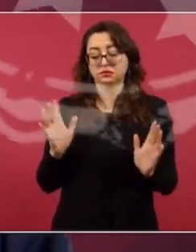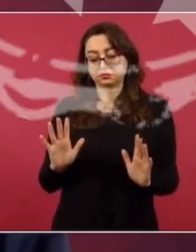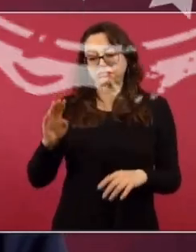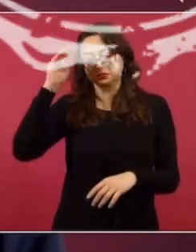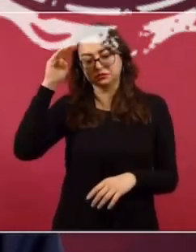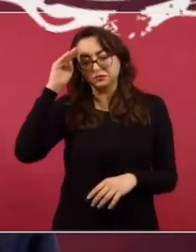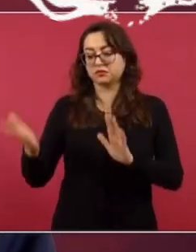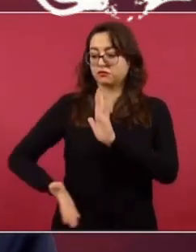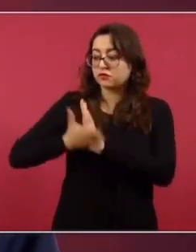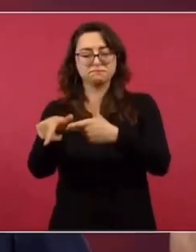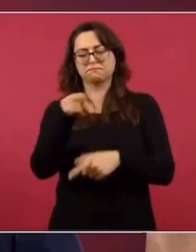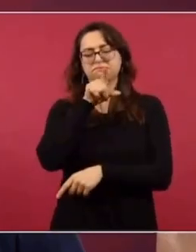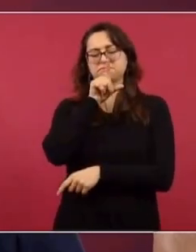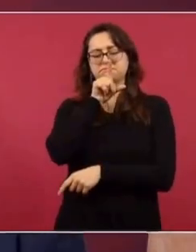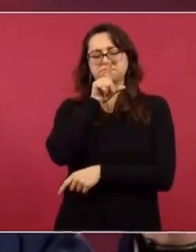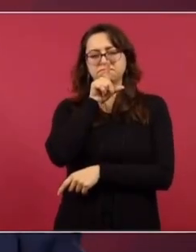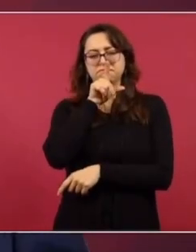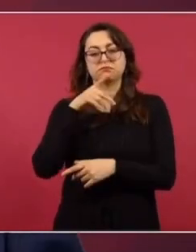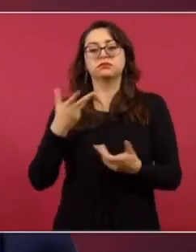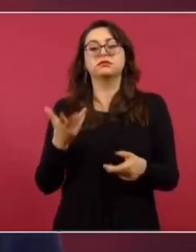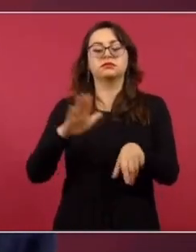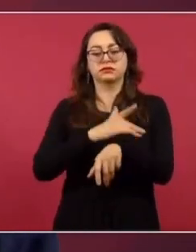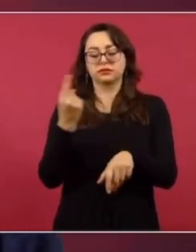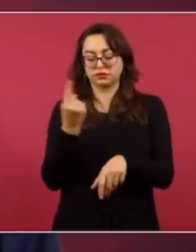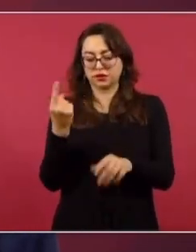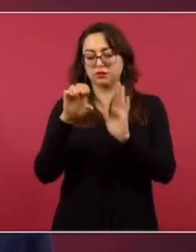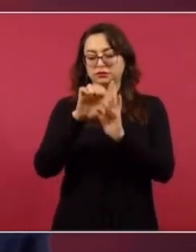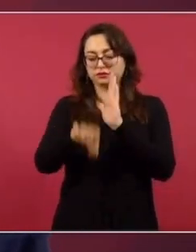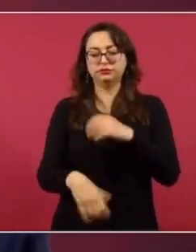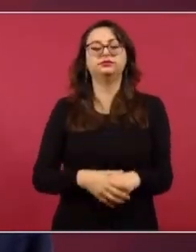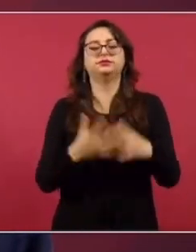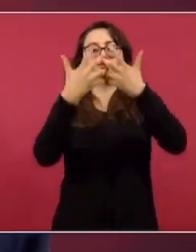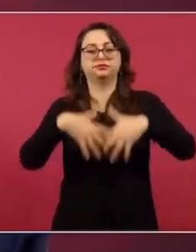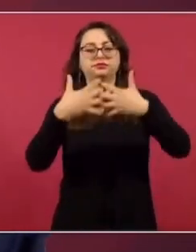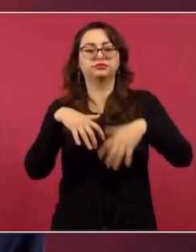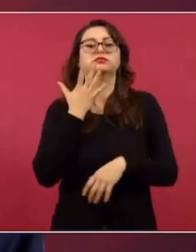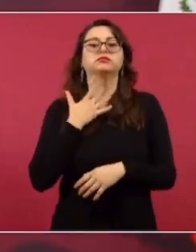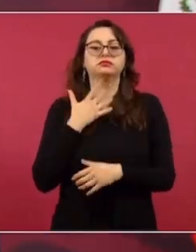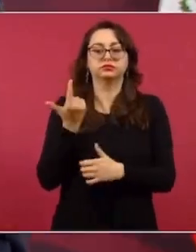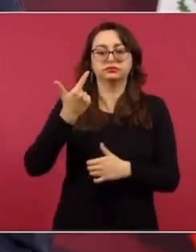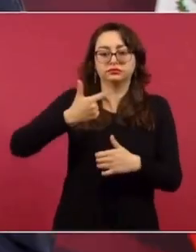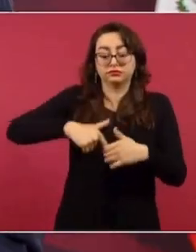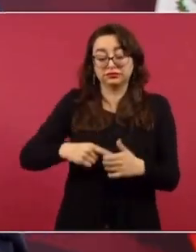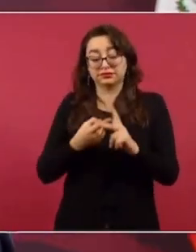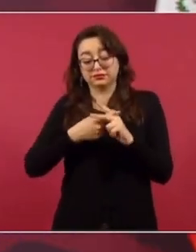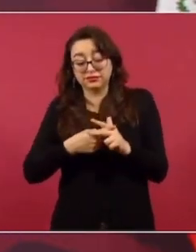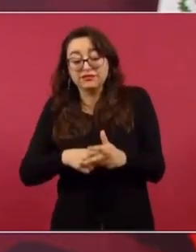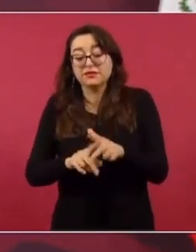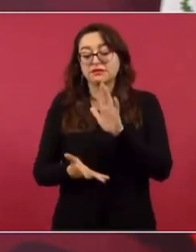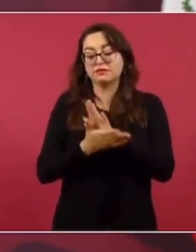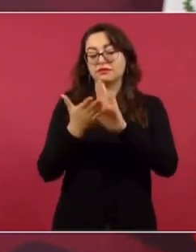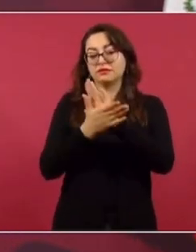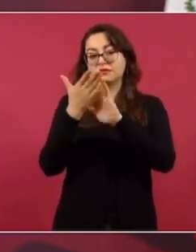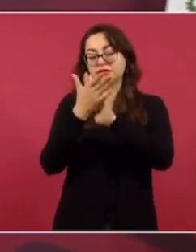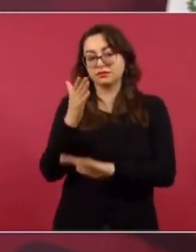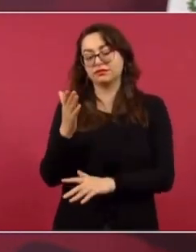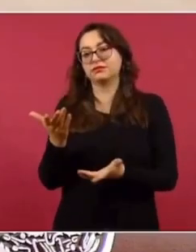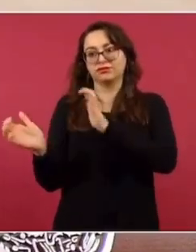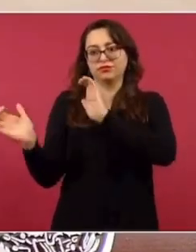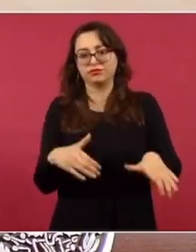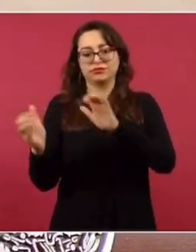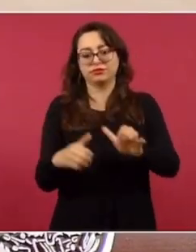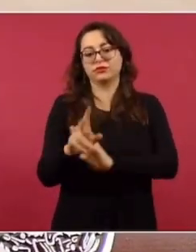Por ejemplo, no es lo mismo la fase constructiva de la refinería que ha llevado a ocupar hasta 35 mil trabajadores diarios a